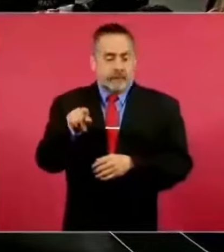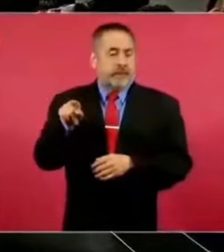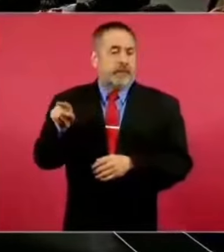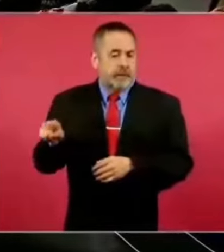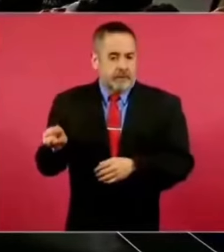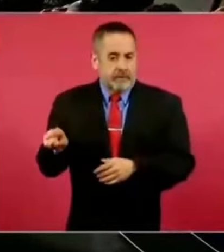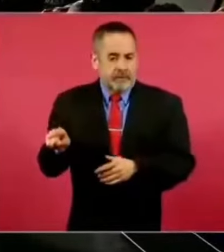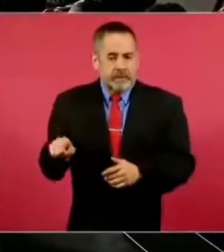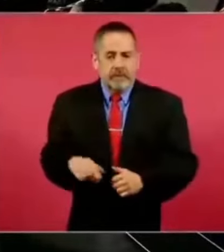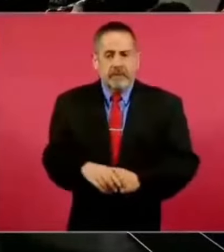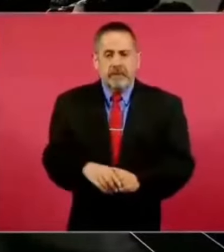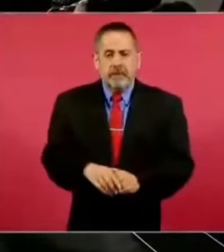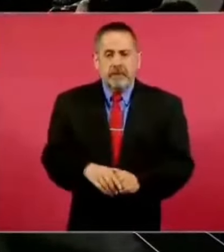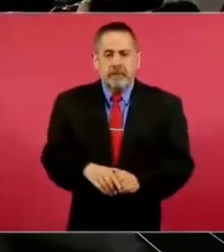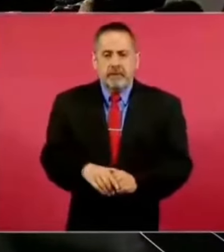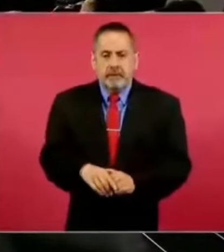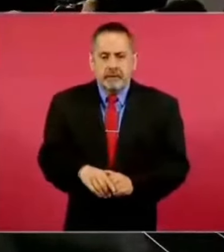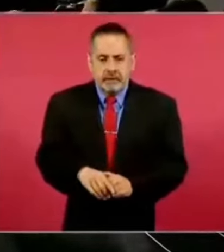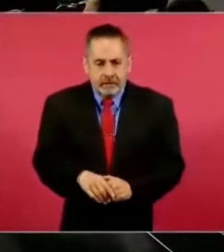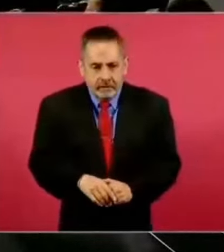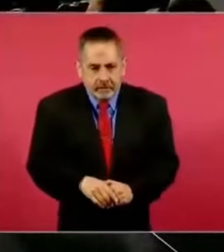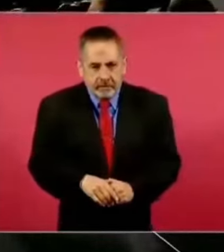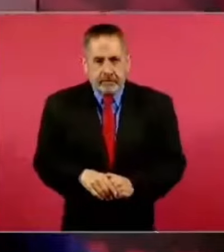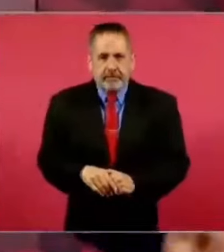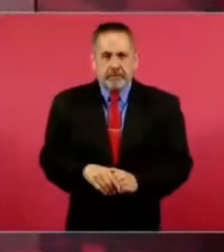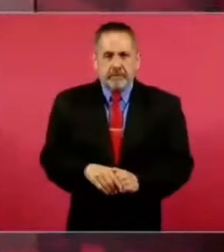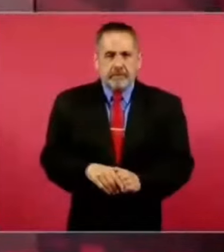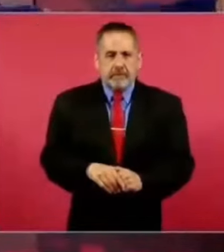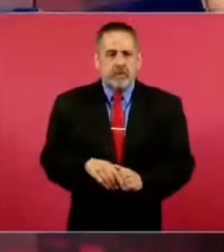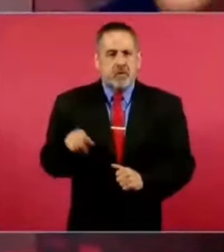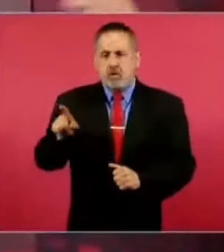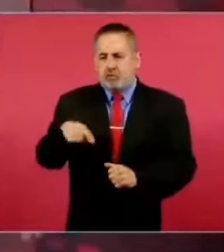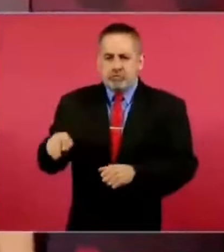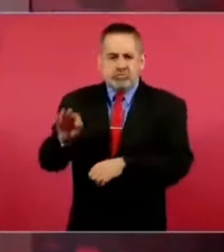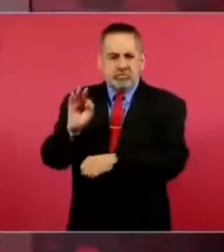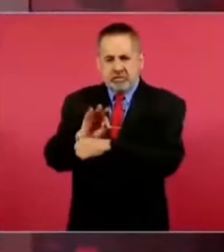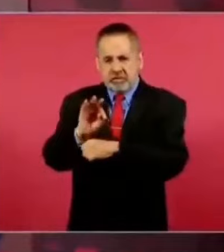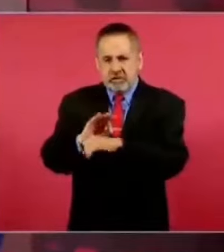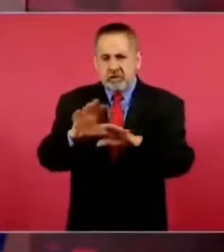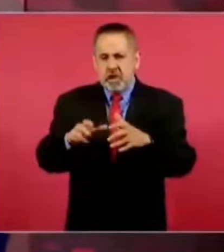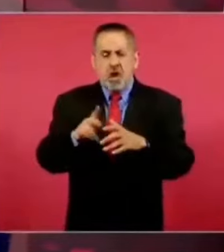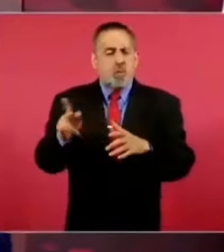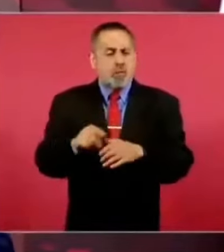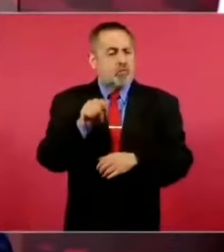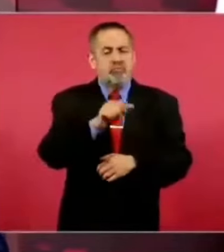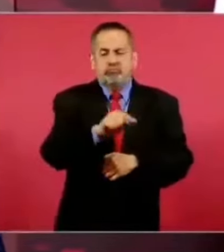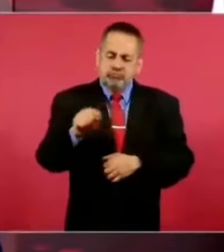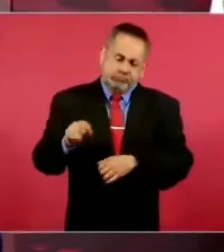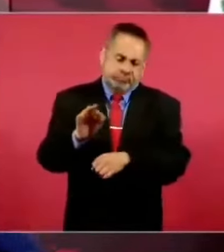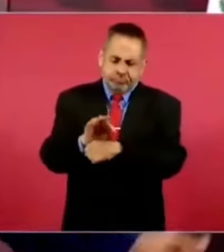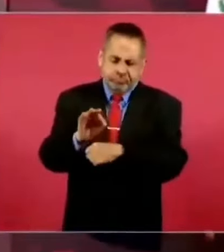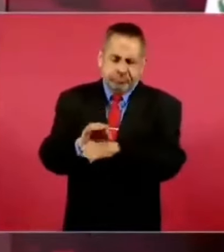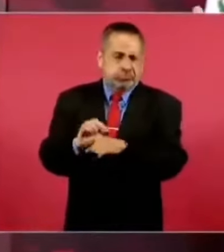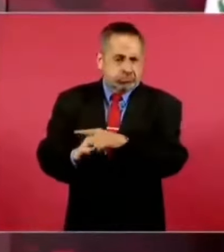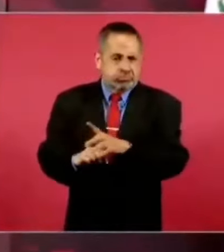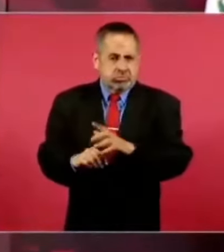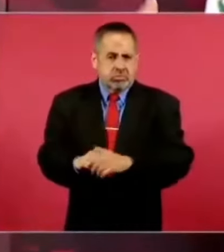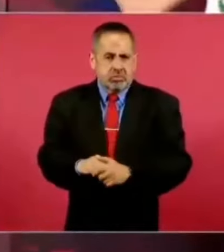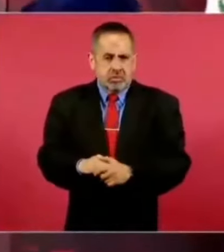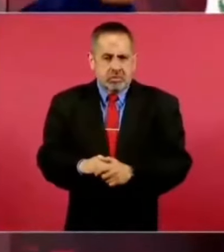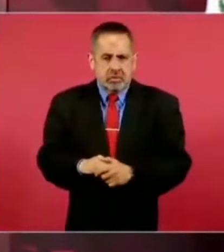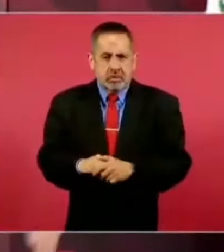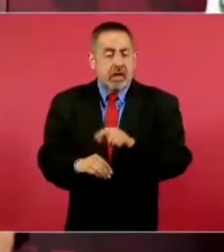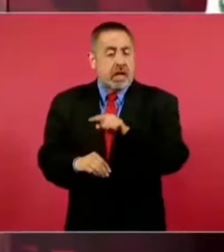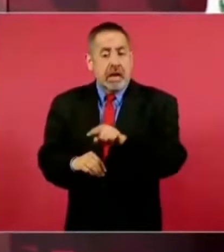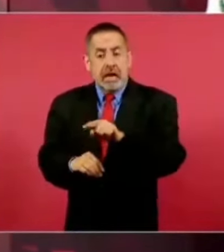defendiendo los pueblos, estaba del otro